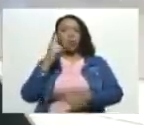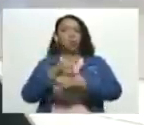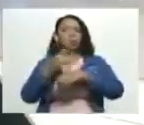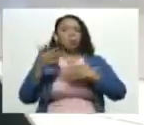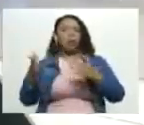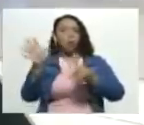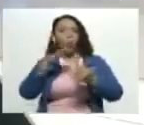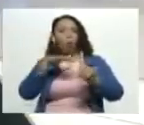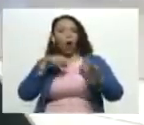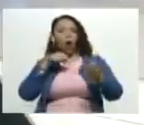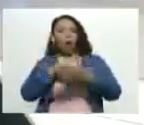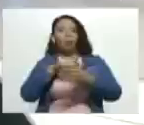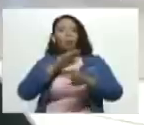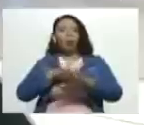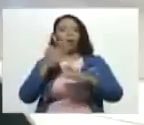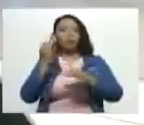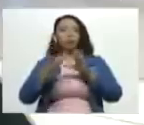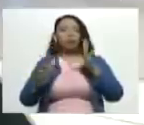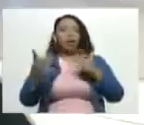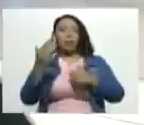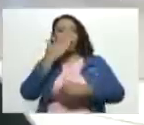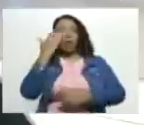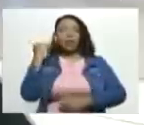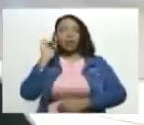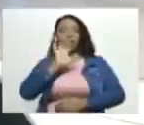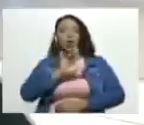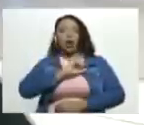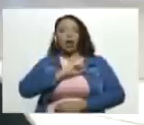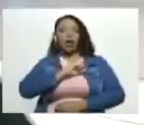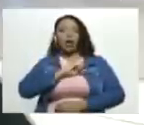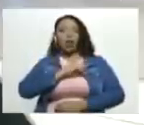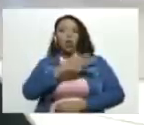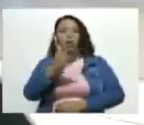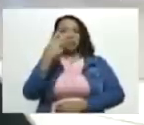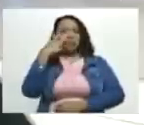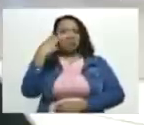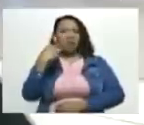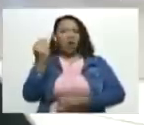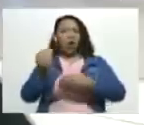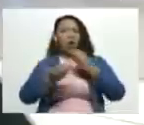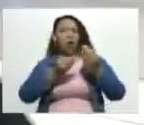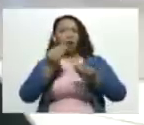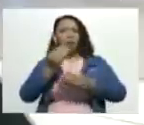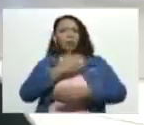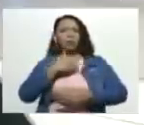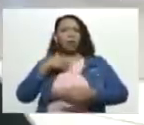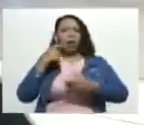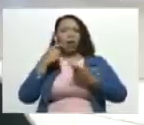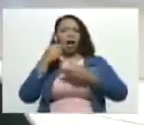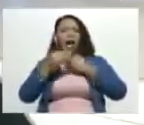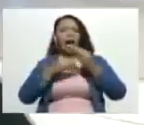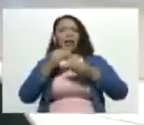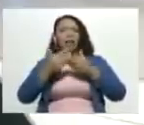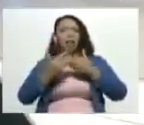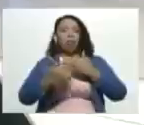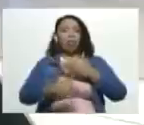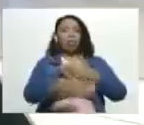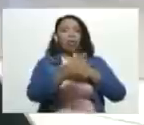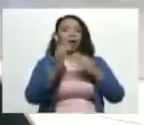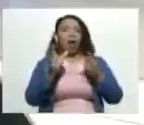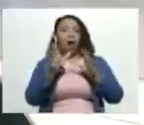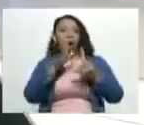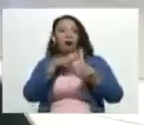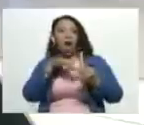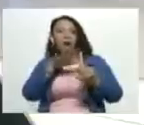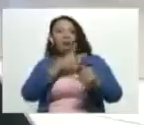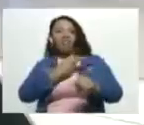trama golpista porque lamentablemente el pasado el 5 de enero usted vio como quisieron extender de manera cómplice de manera